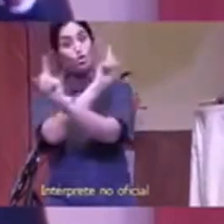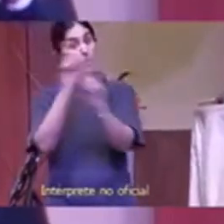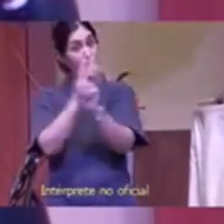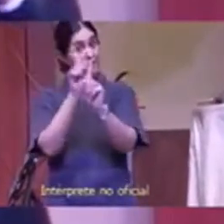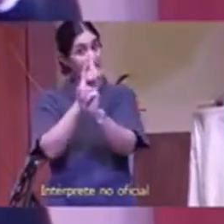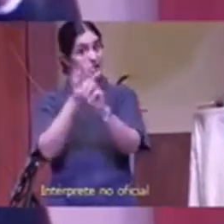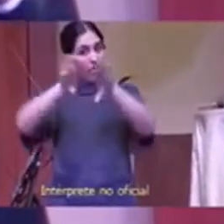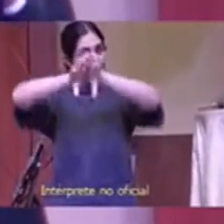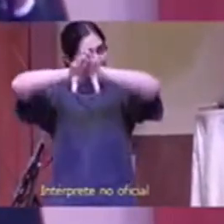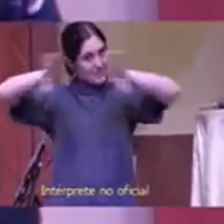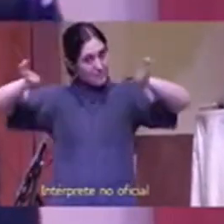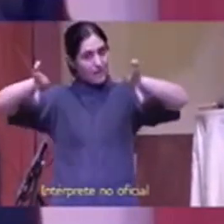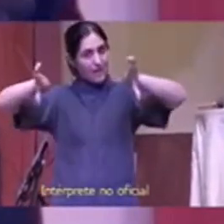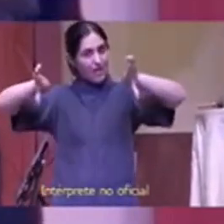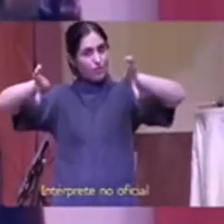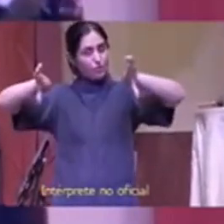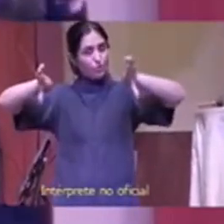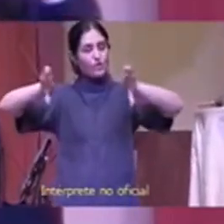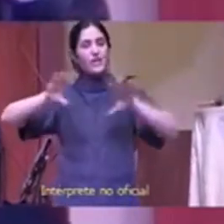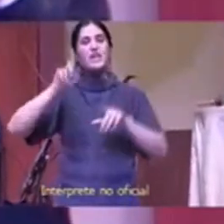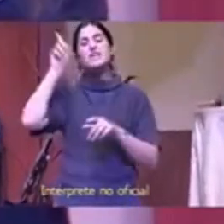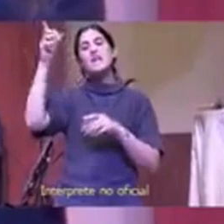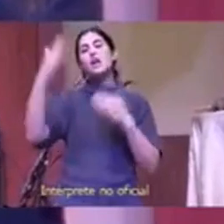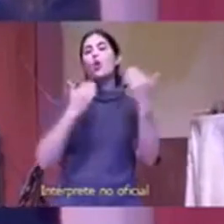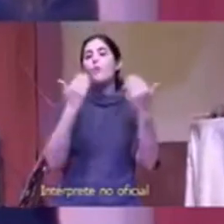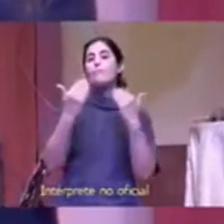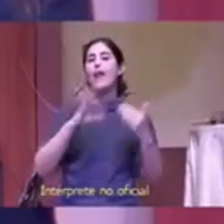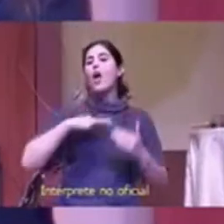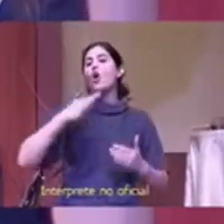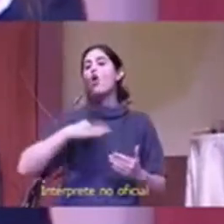hecho lo mismo con nuestras vidas cristianas las hemos puesto en silos